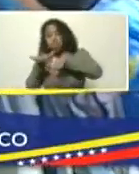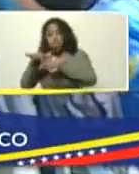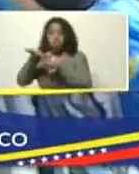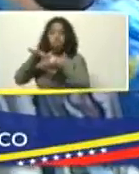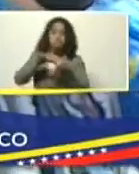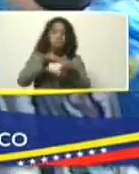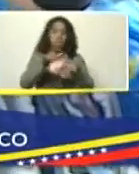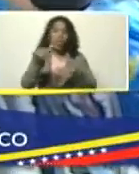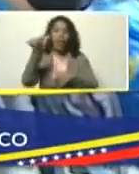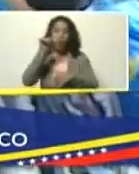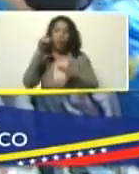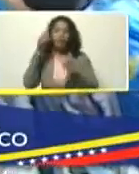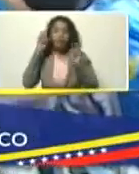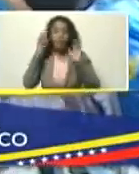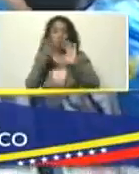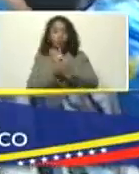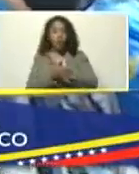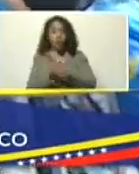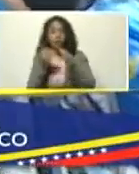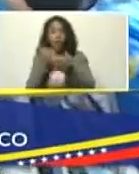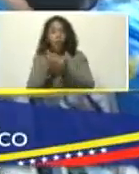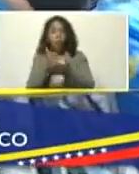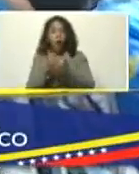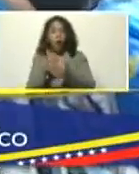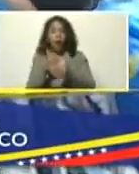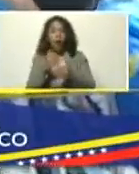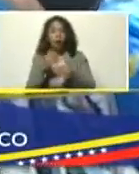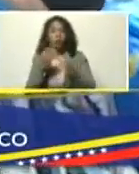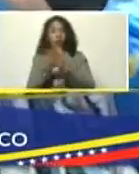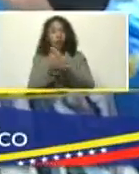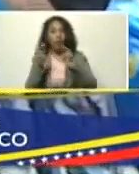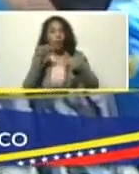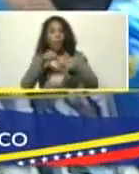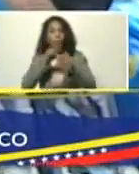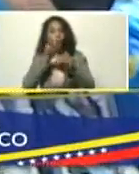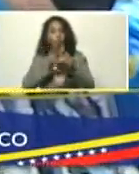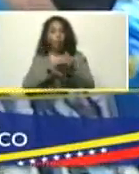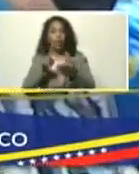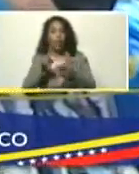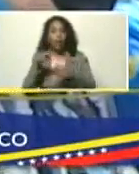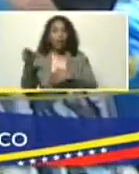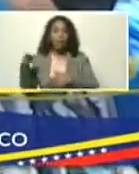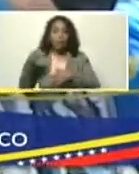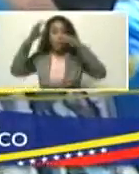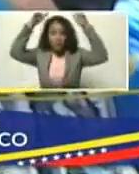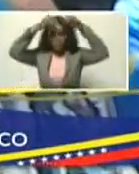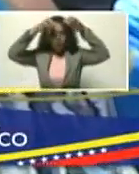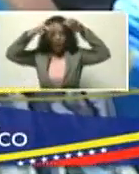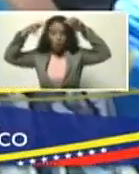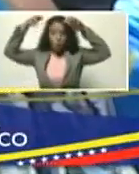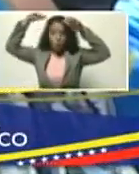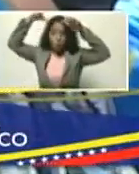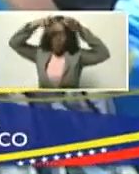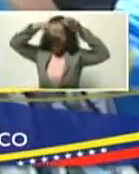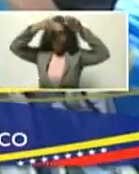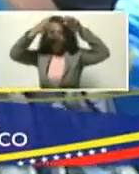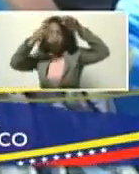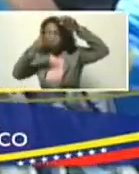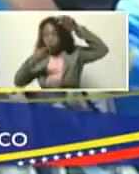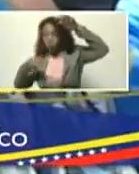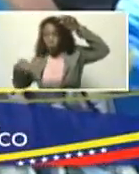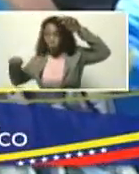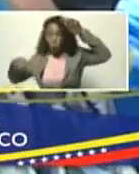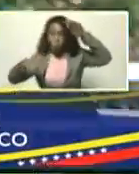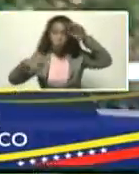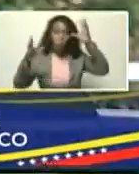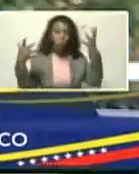del agua, se refiere entonces, a esa, a esa cantidad de agua, que puede circular, por el río. Correcto, el escurrimiento es, en dos sentidos,